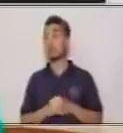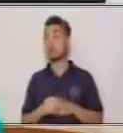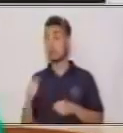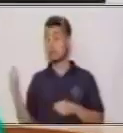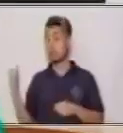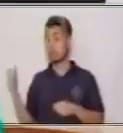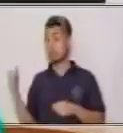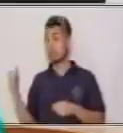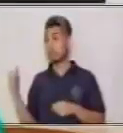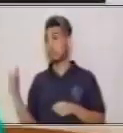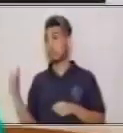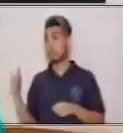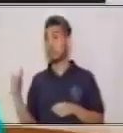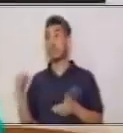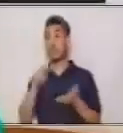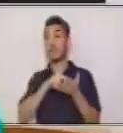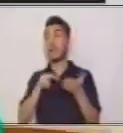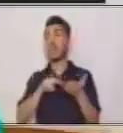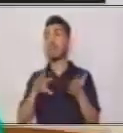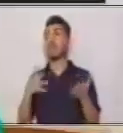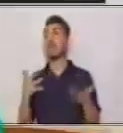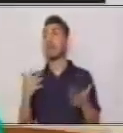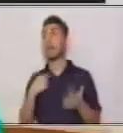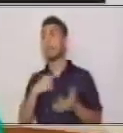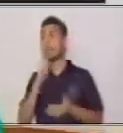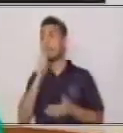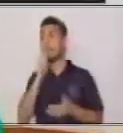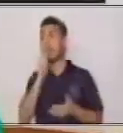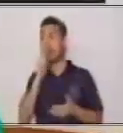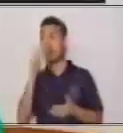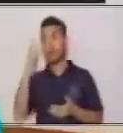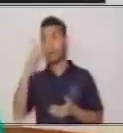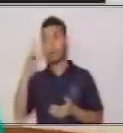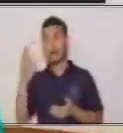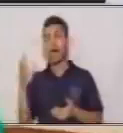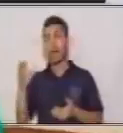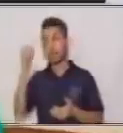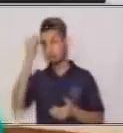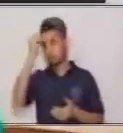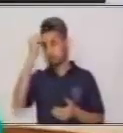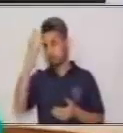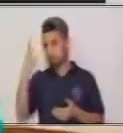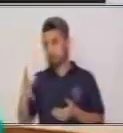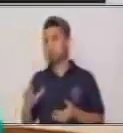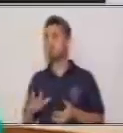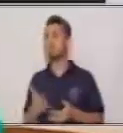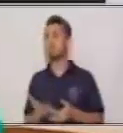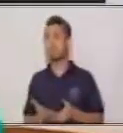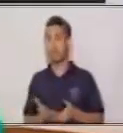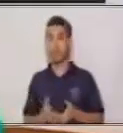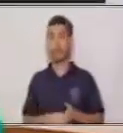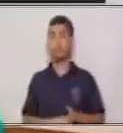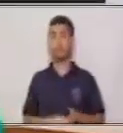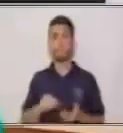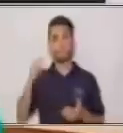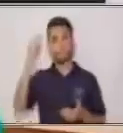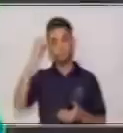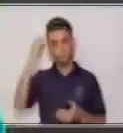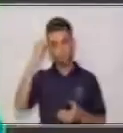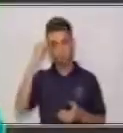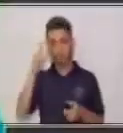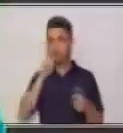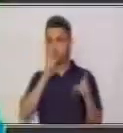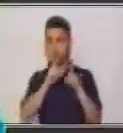ayudará a mejorar las habilidades como memoria y concentración.